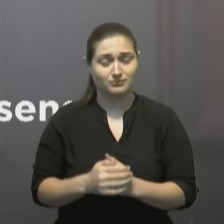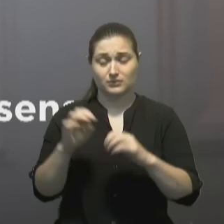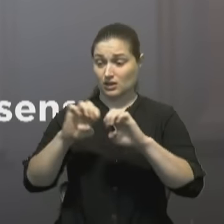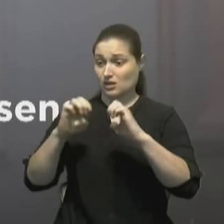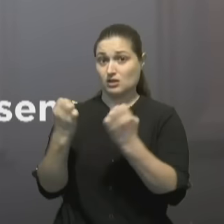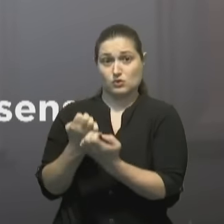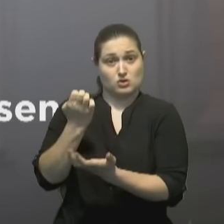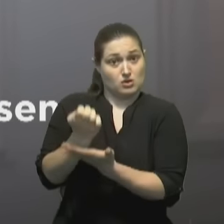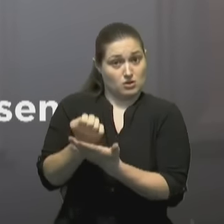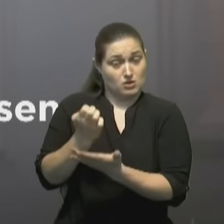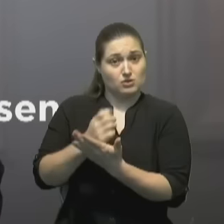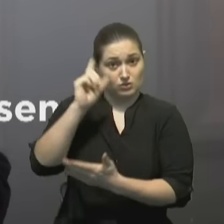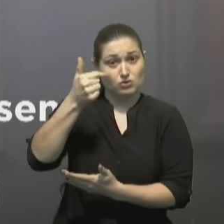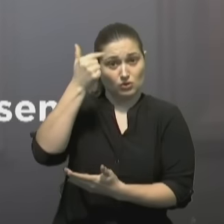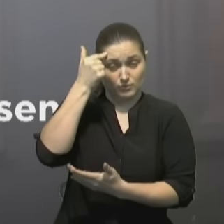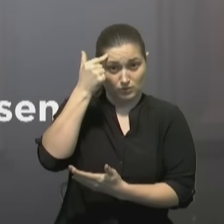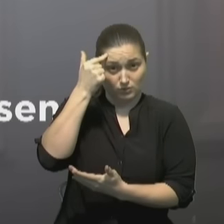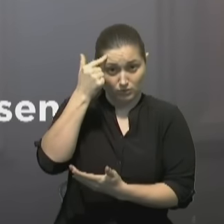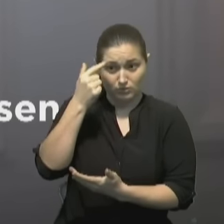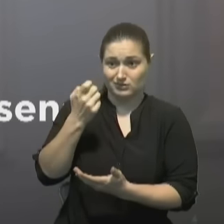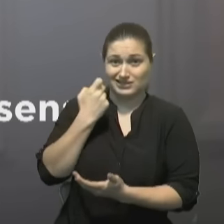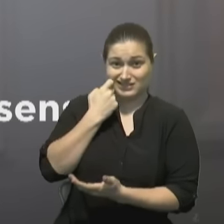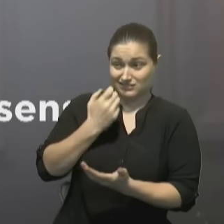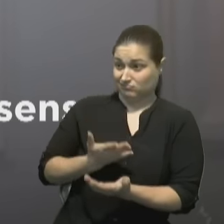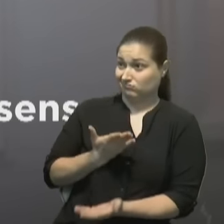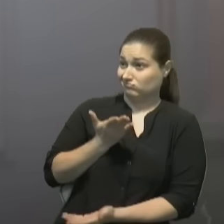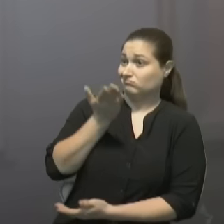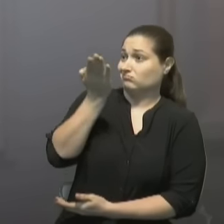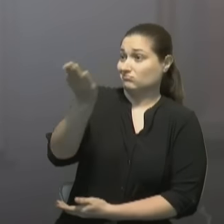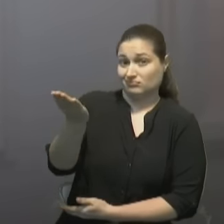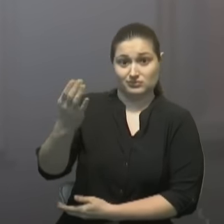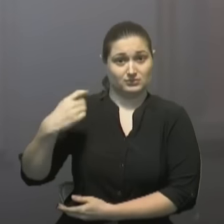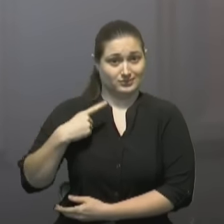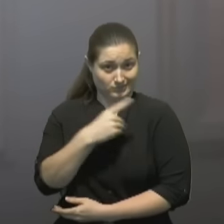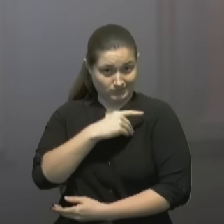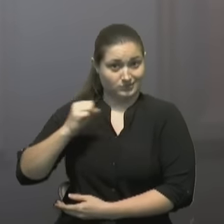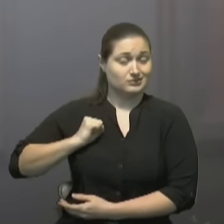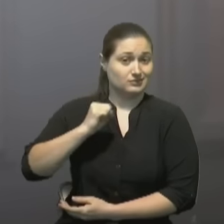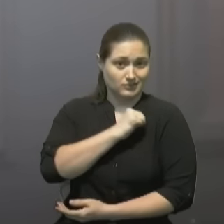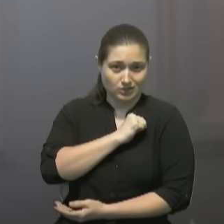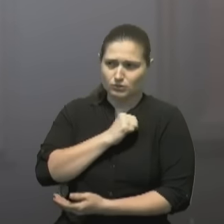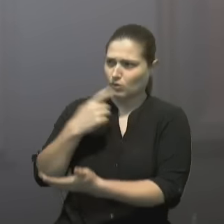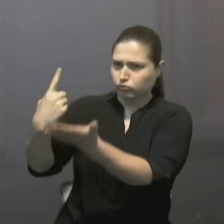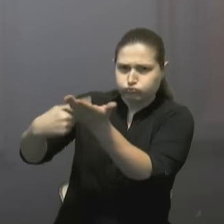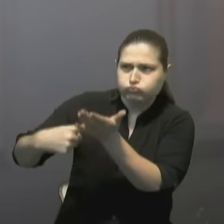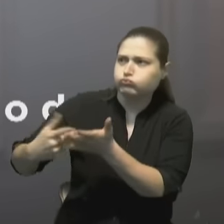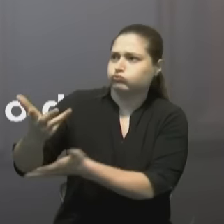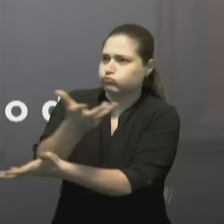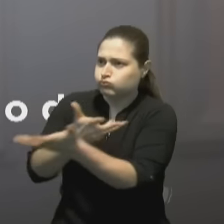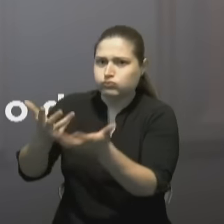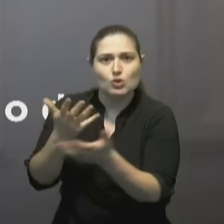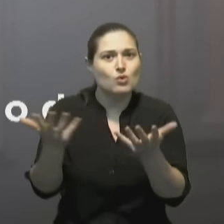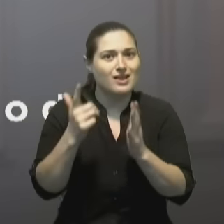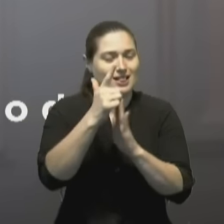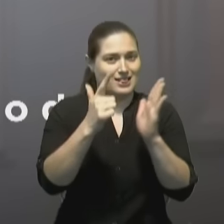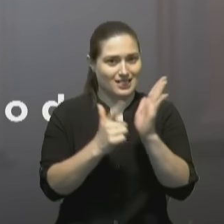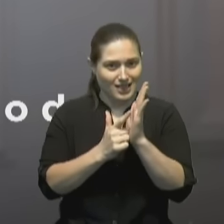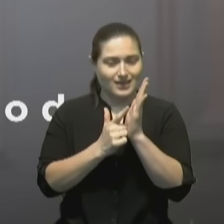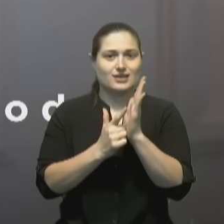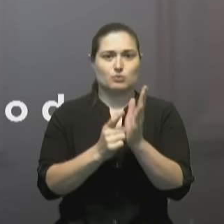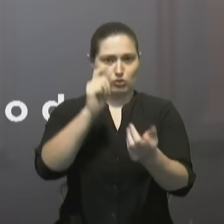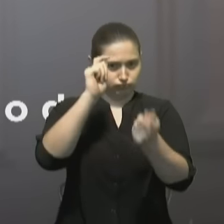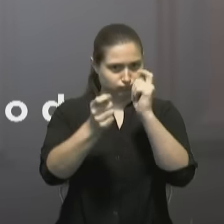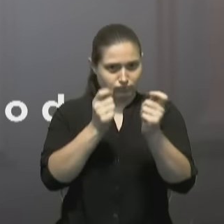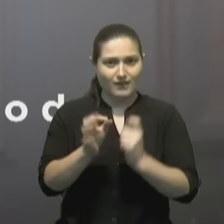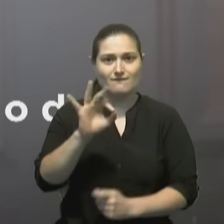presentó ante el Congreso, para su debate y consenso, la Ley de Modernización Fiscal. Una propuesta que no